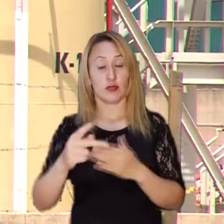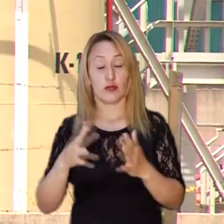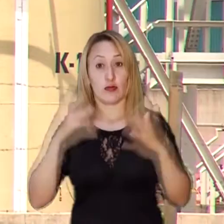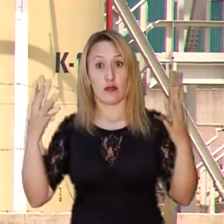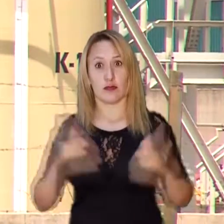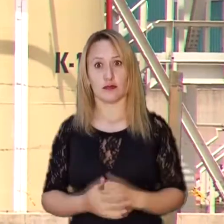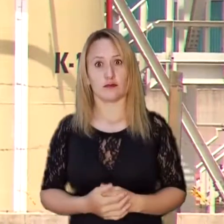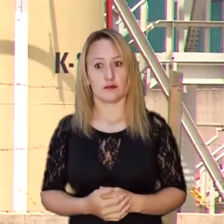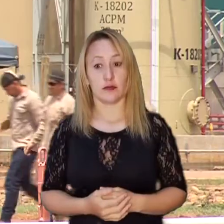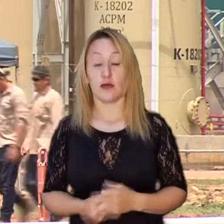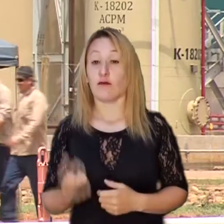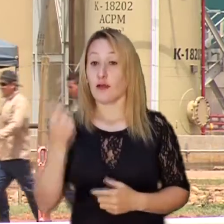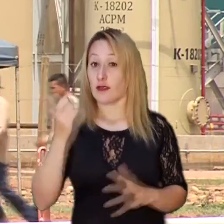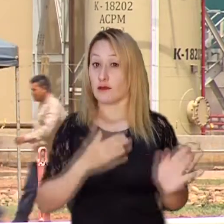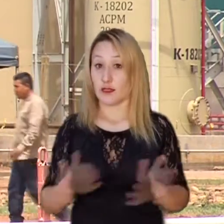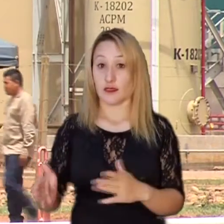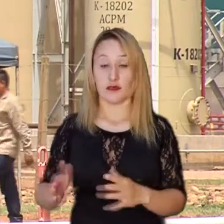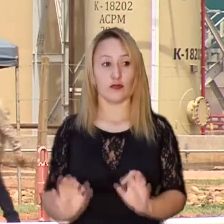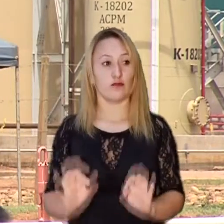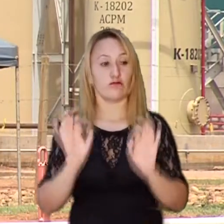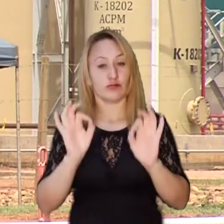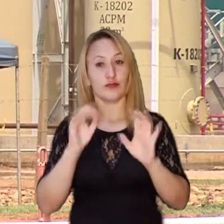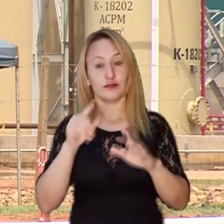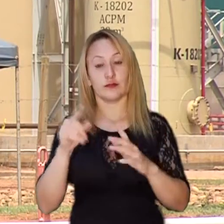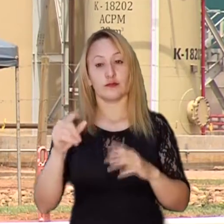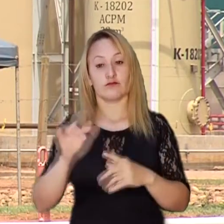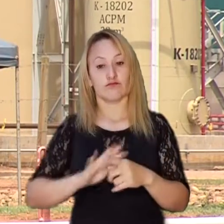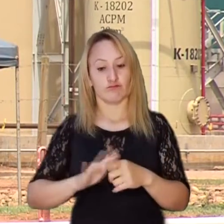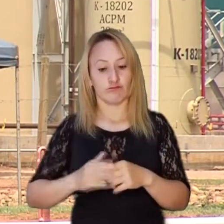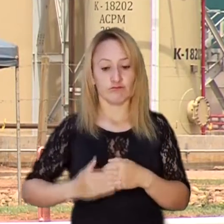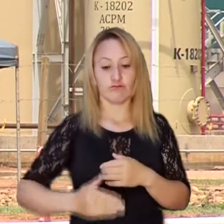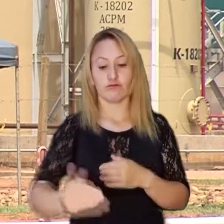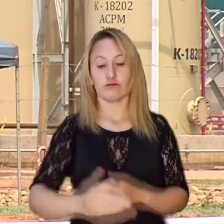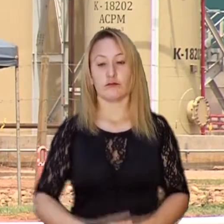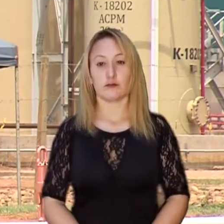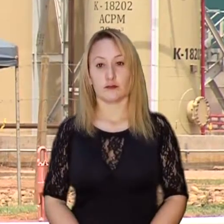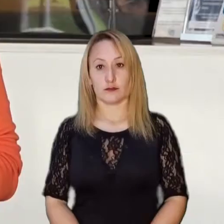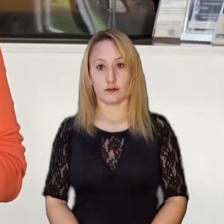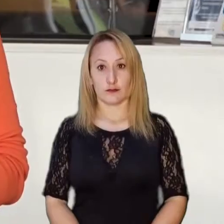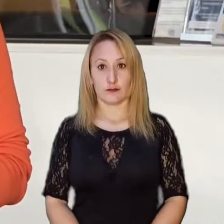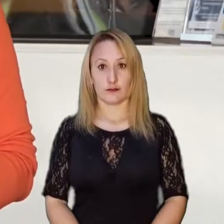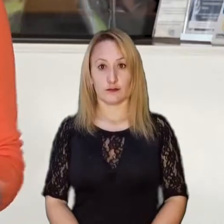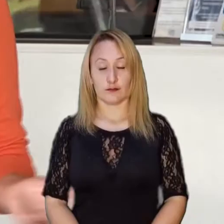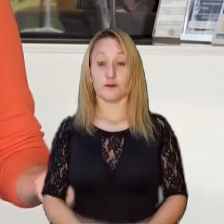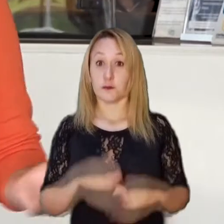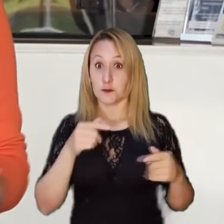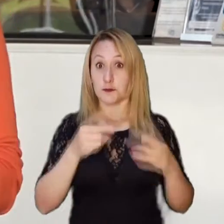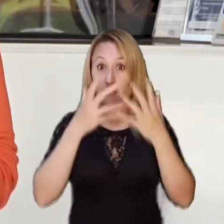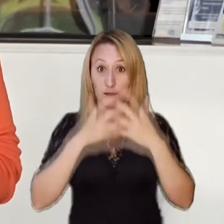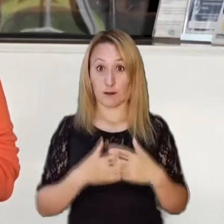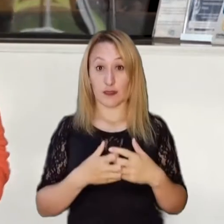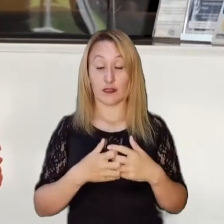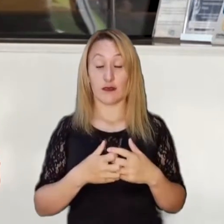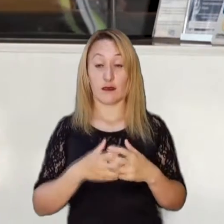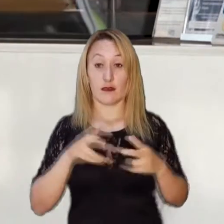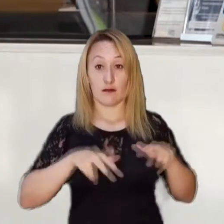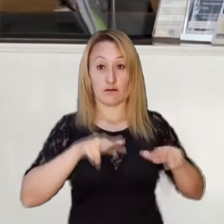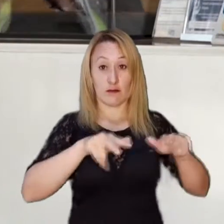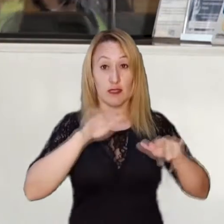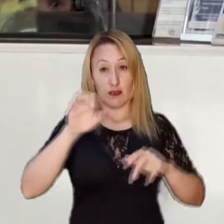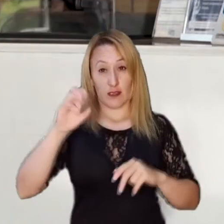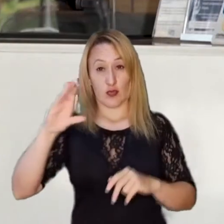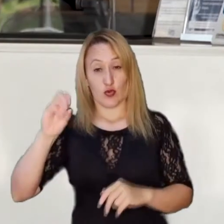proyectos ambiciosos, pero carentes de una buena planeación y ejecución. En el caso de Bioenergy y